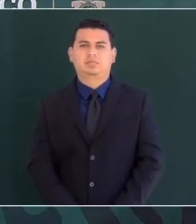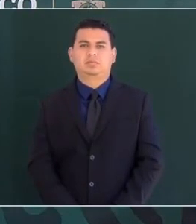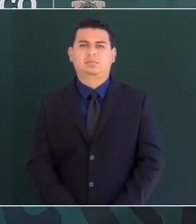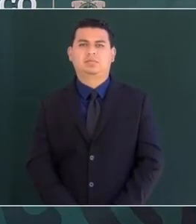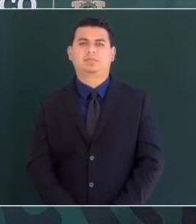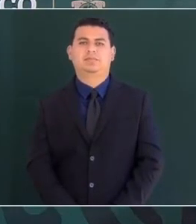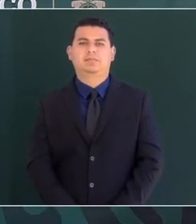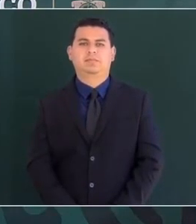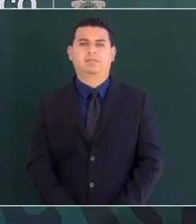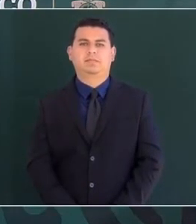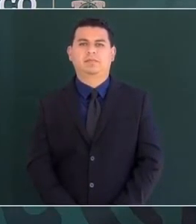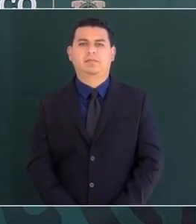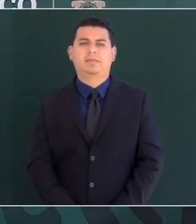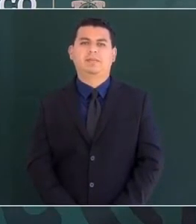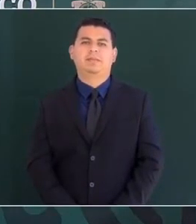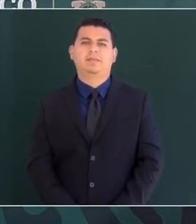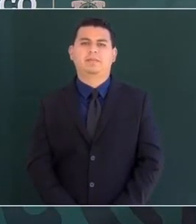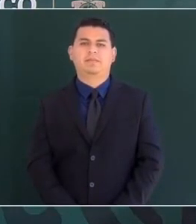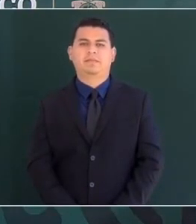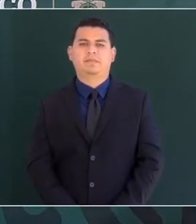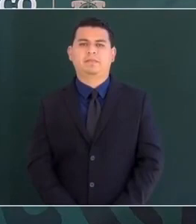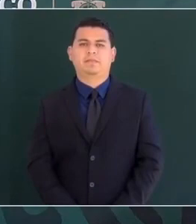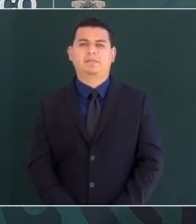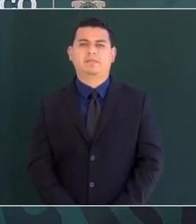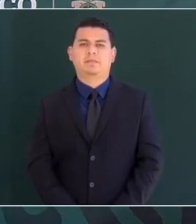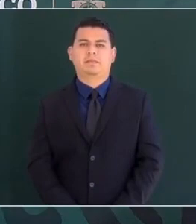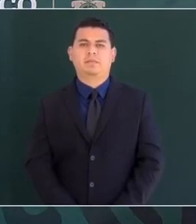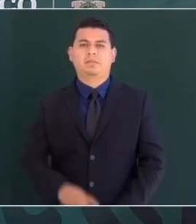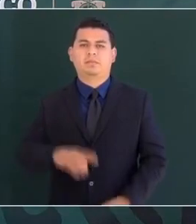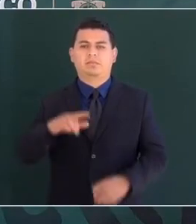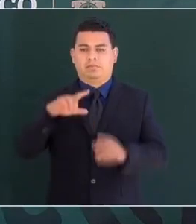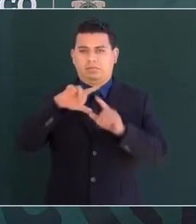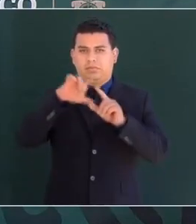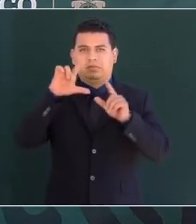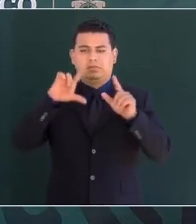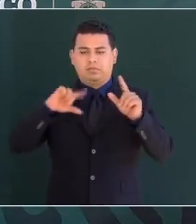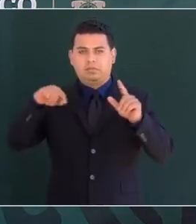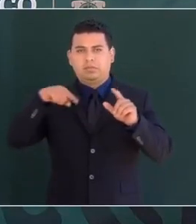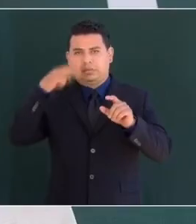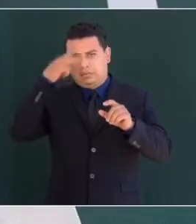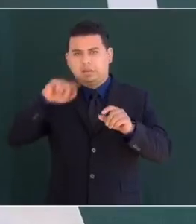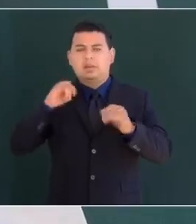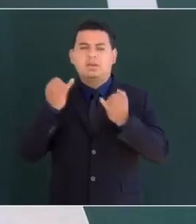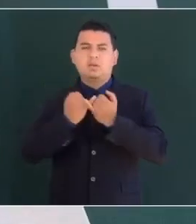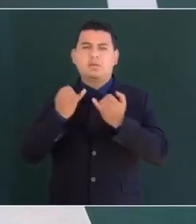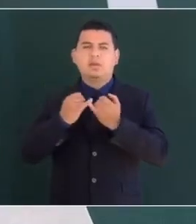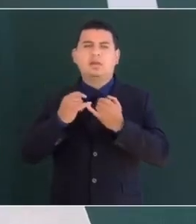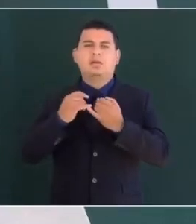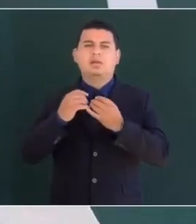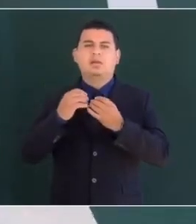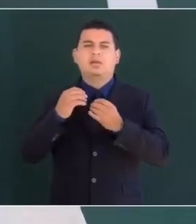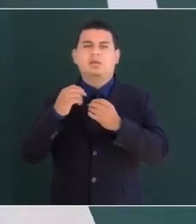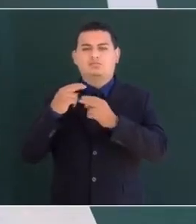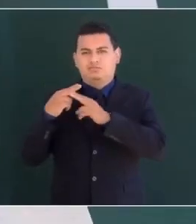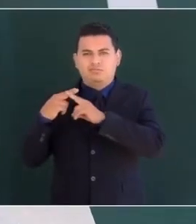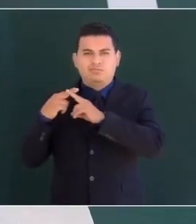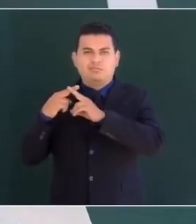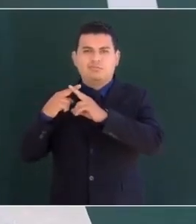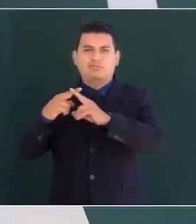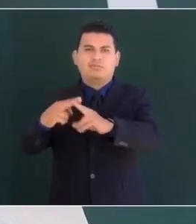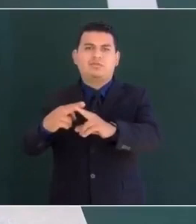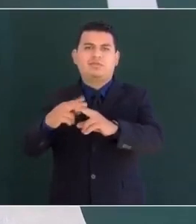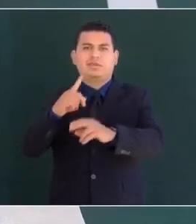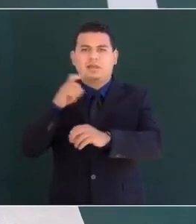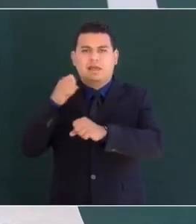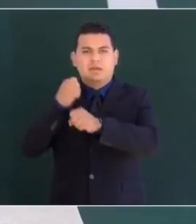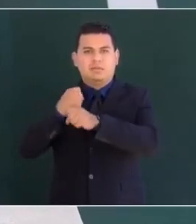también está celebrando el Bicentenario de la independencia de México este año.